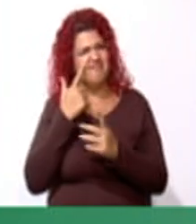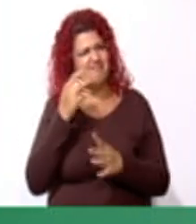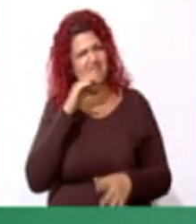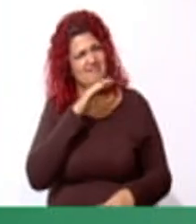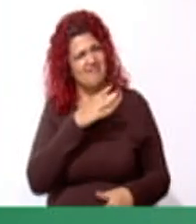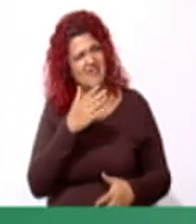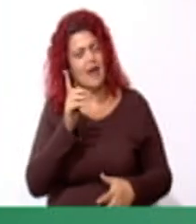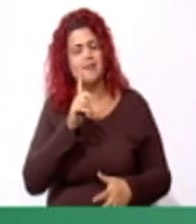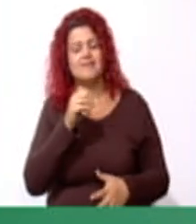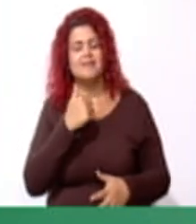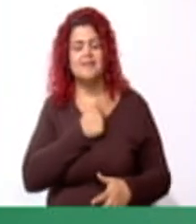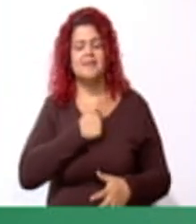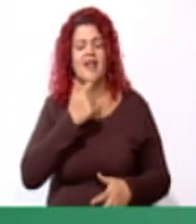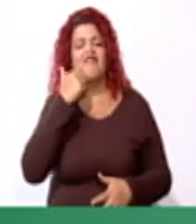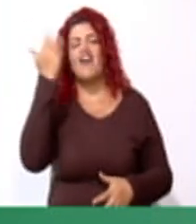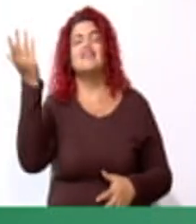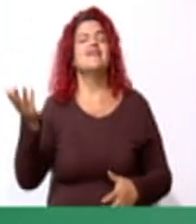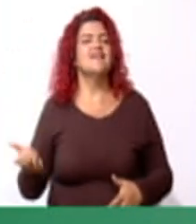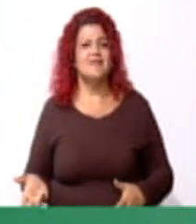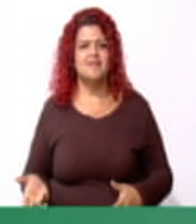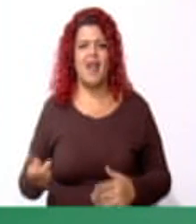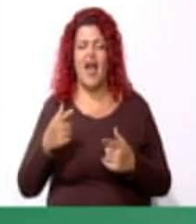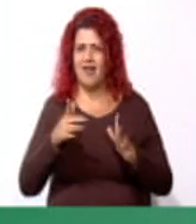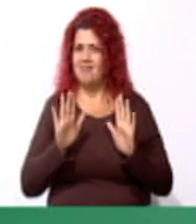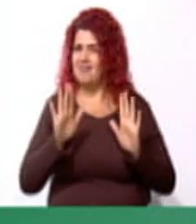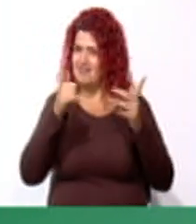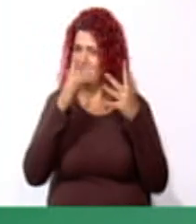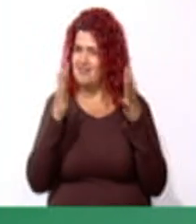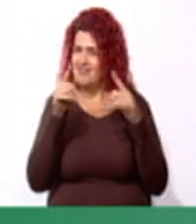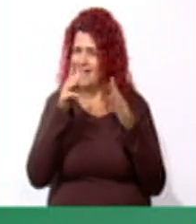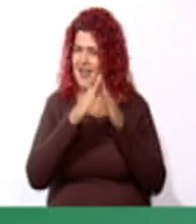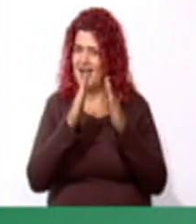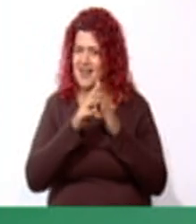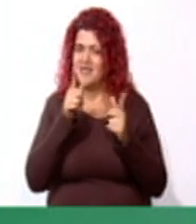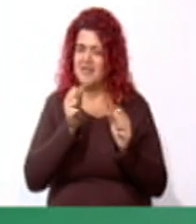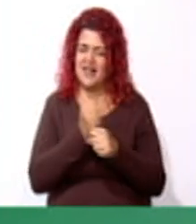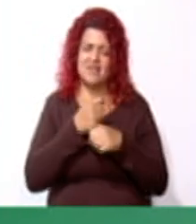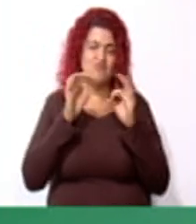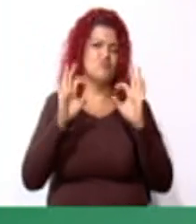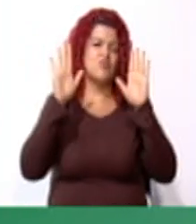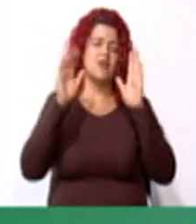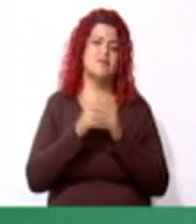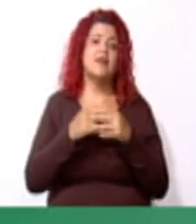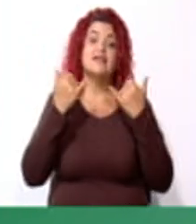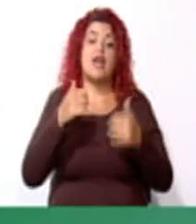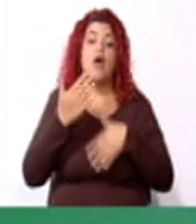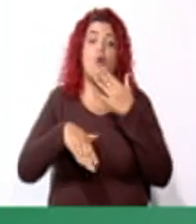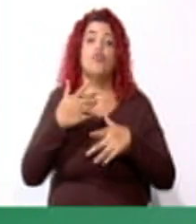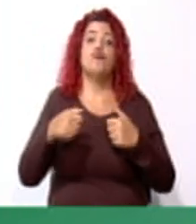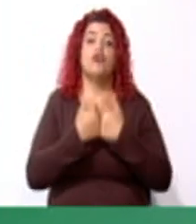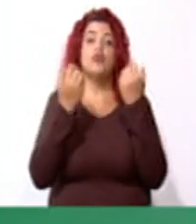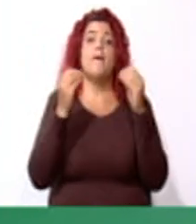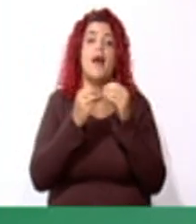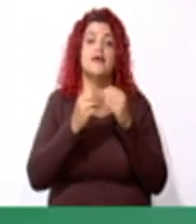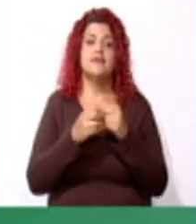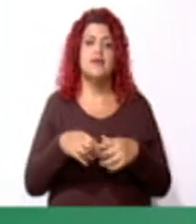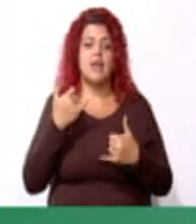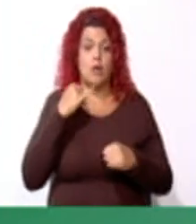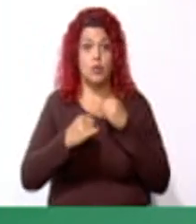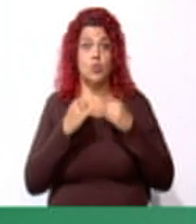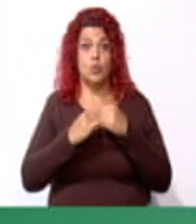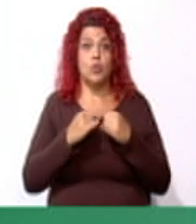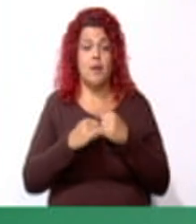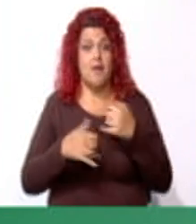fuerte aplauso ahí en casita porque lo están haciendo muy bien. Y ya vamos por otro reto más. Vamos por el último.